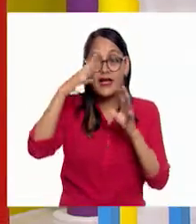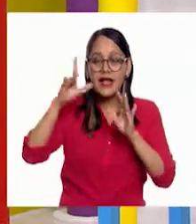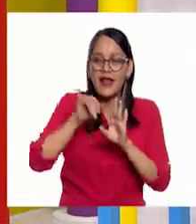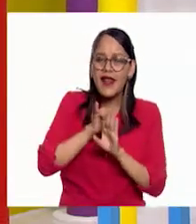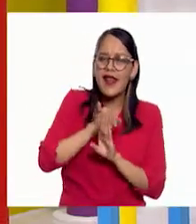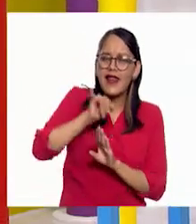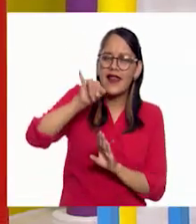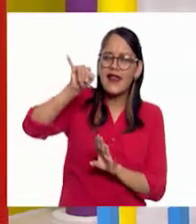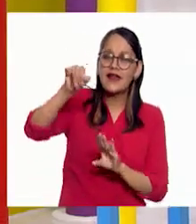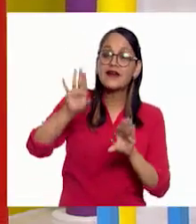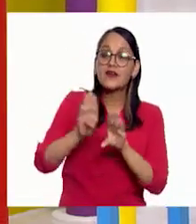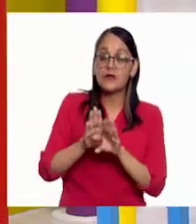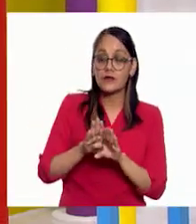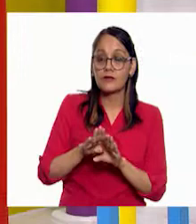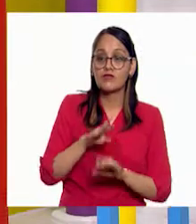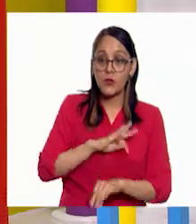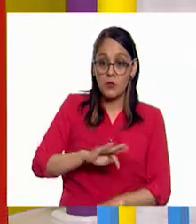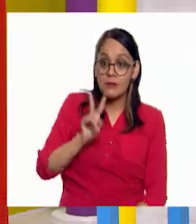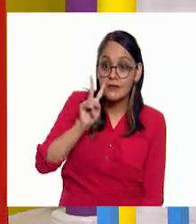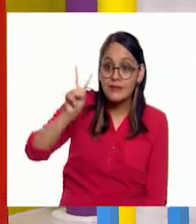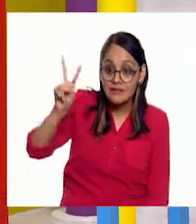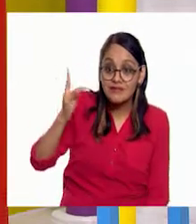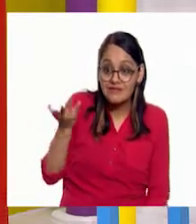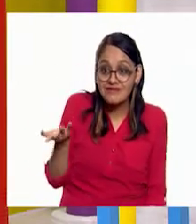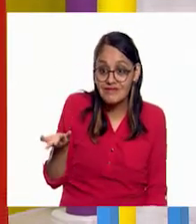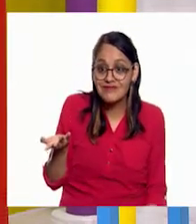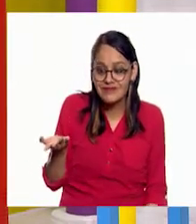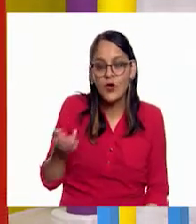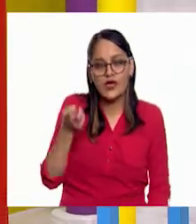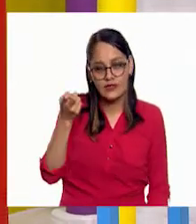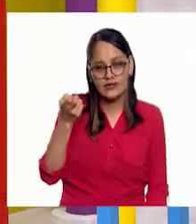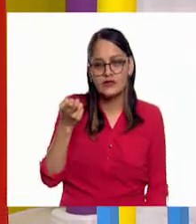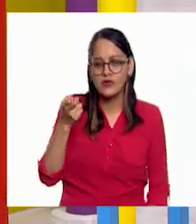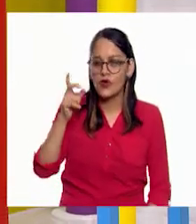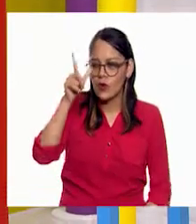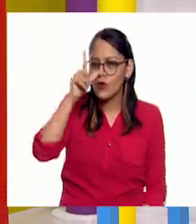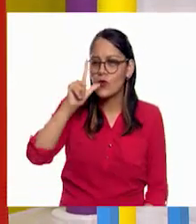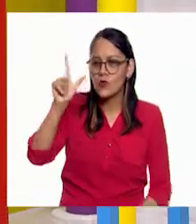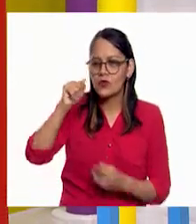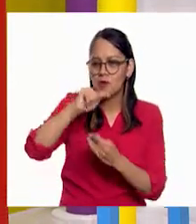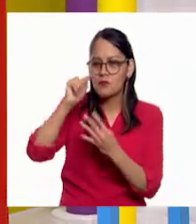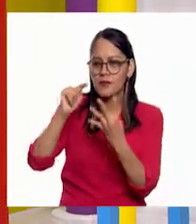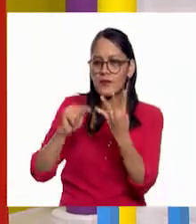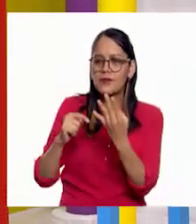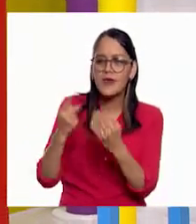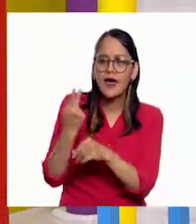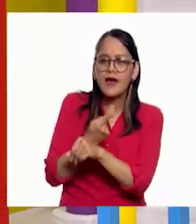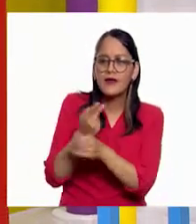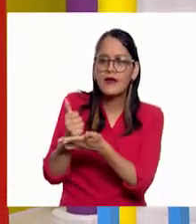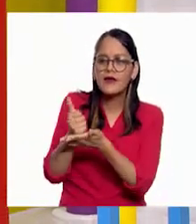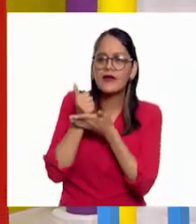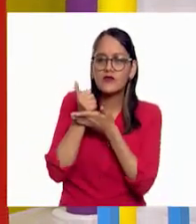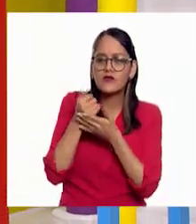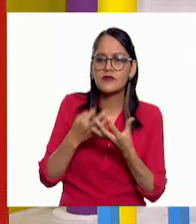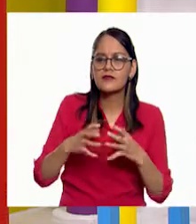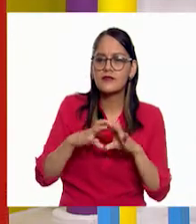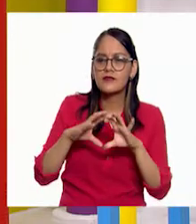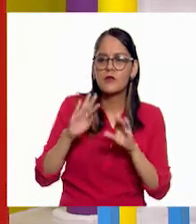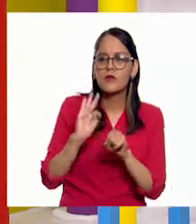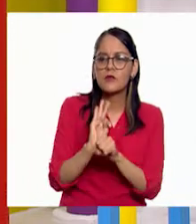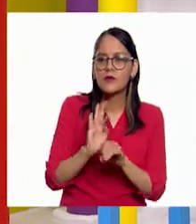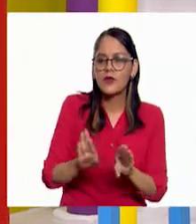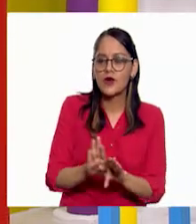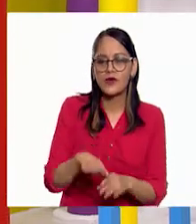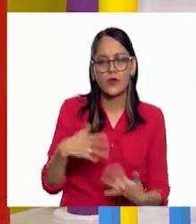está y que la podemos apreciar y que ahora podemos valorar más lo que gase o las consecuencias o la interacción que tiene con nuestro planeta.